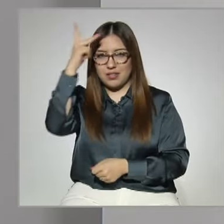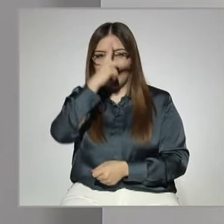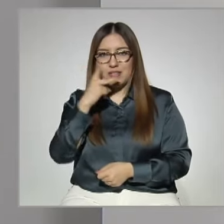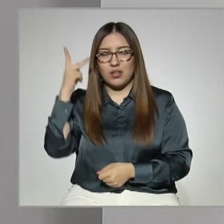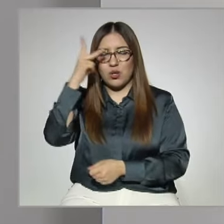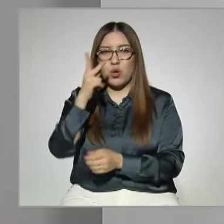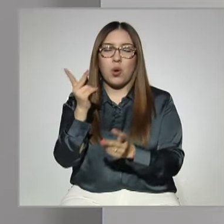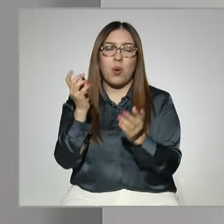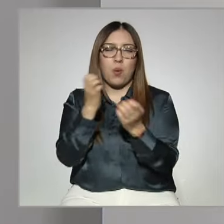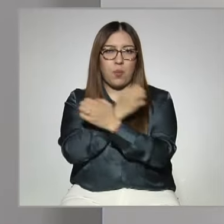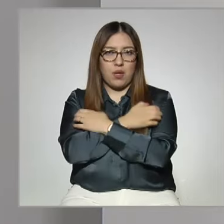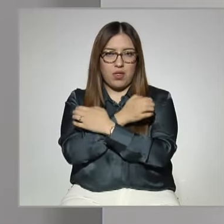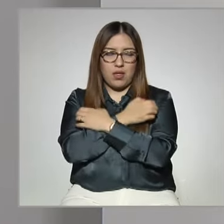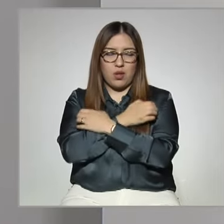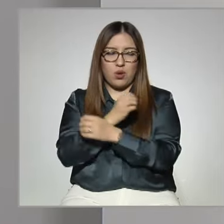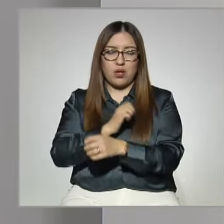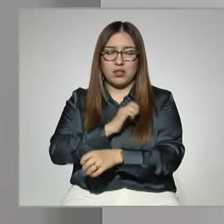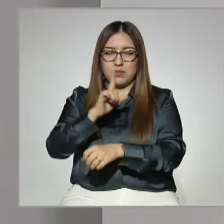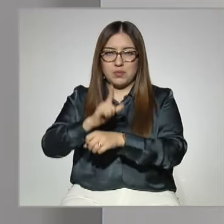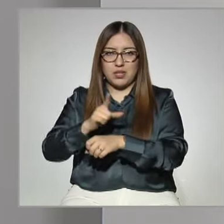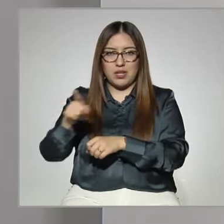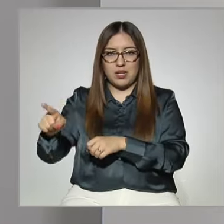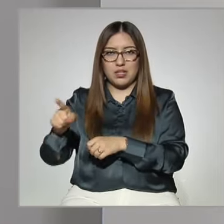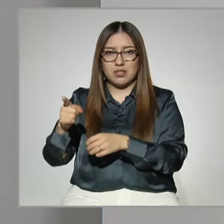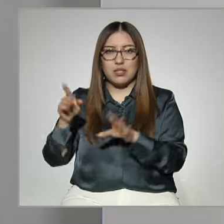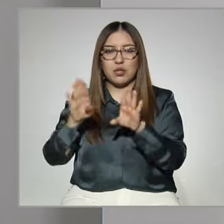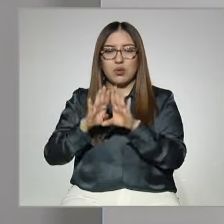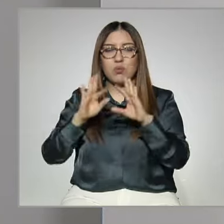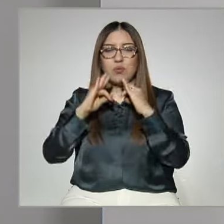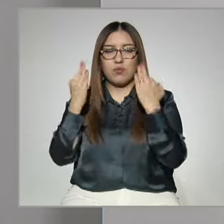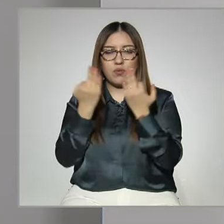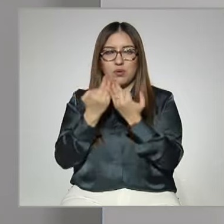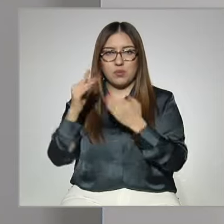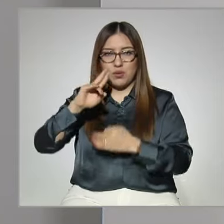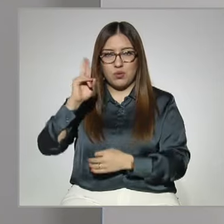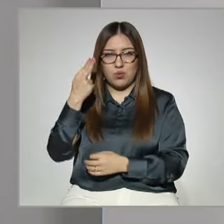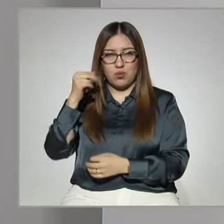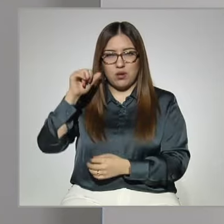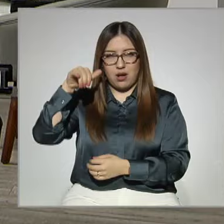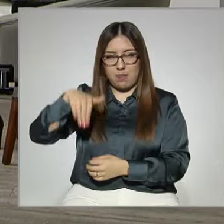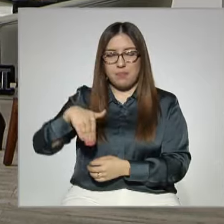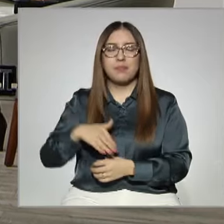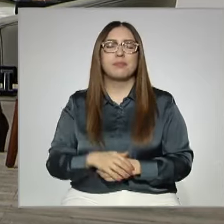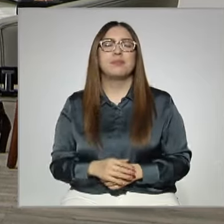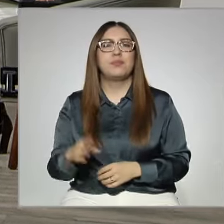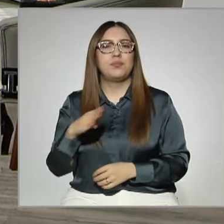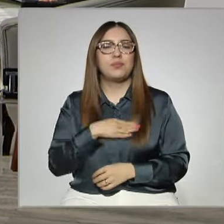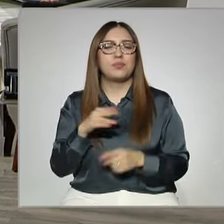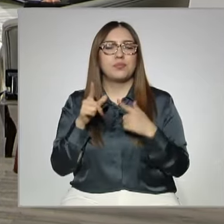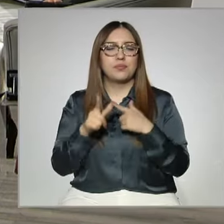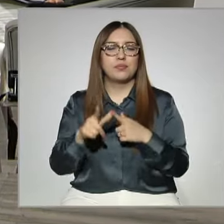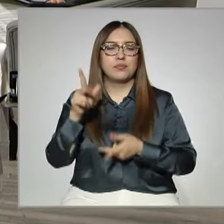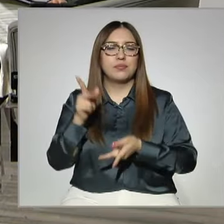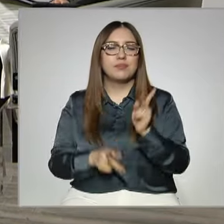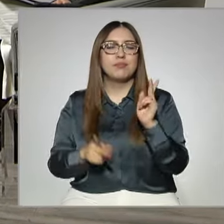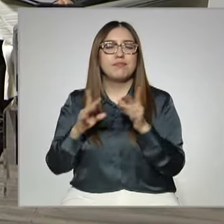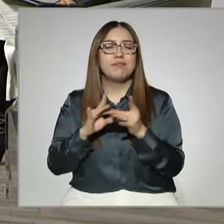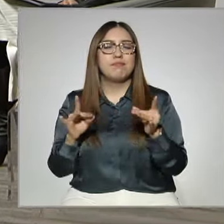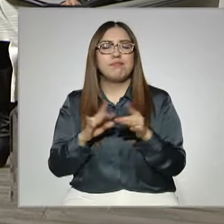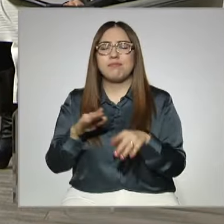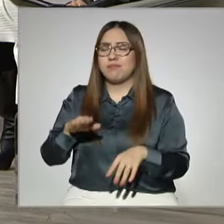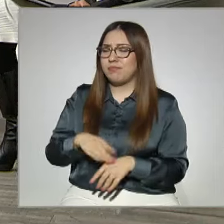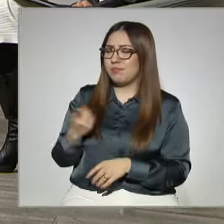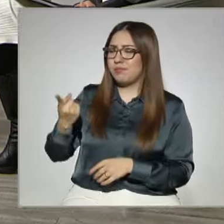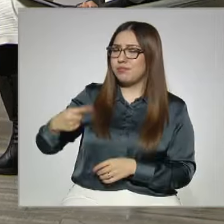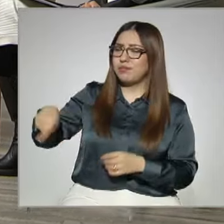maestra en gestión académica y políticas educativas por la UNAM. Y vamos a seguir retomando nuestro tema. ¿Por qué creen que